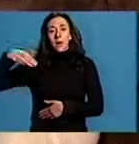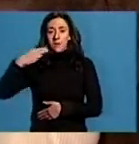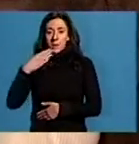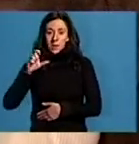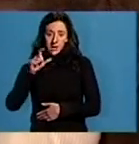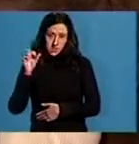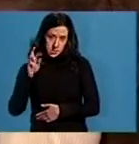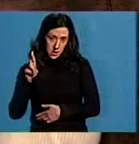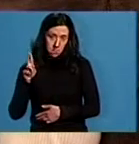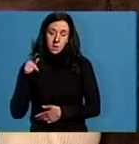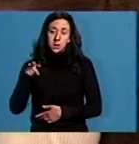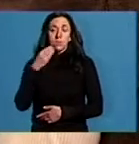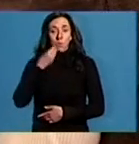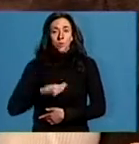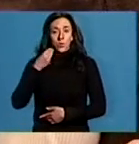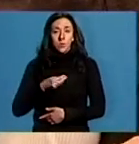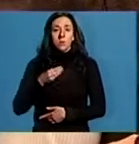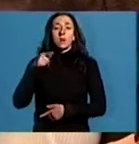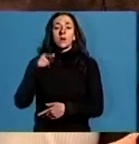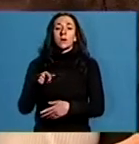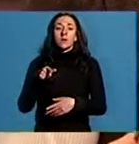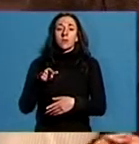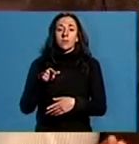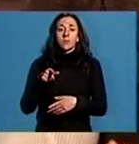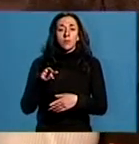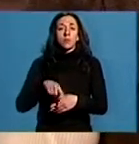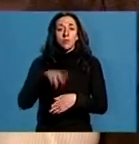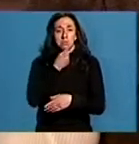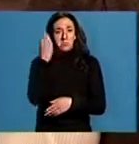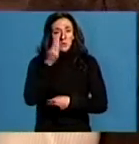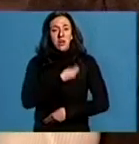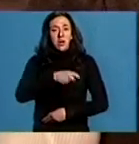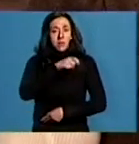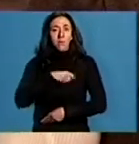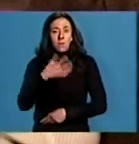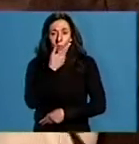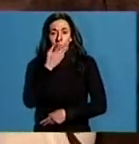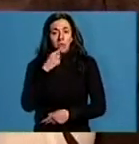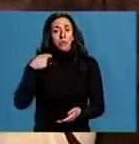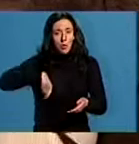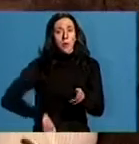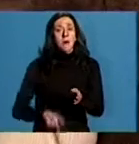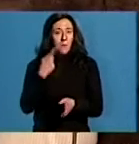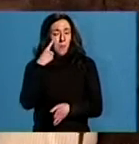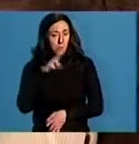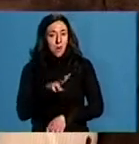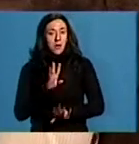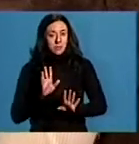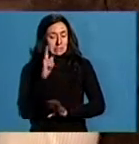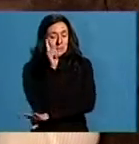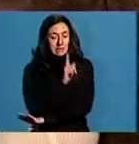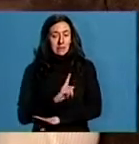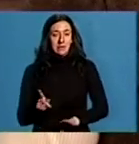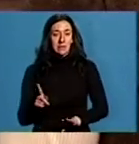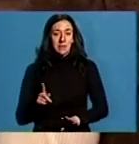lugar, que de verdad que quixeran outros puntos de España, eu creo que iban a cobrar por ir a velo. Impresionantes. E bueno,